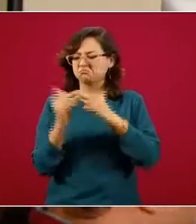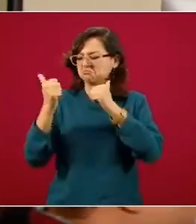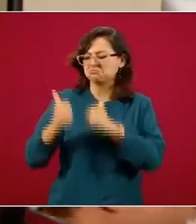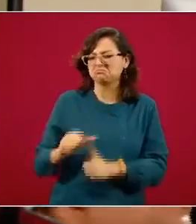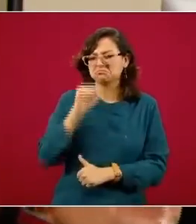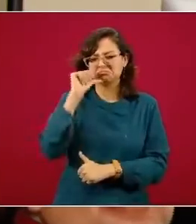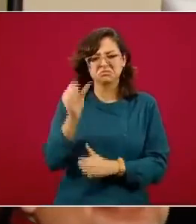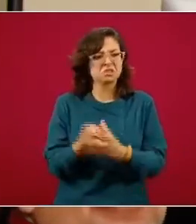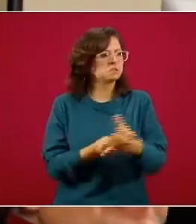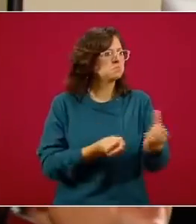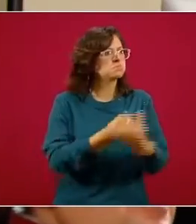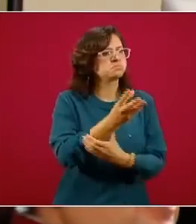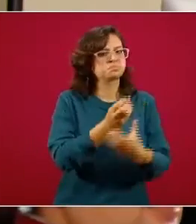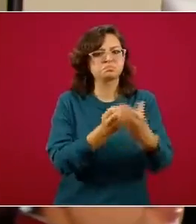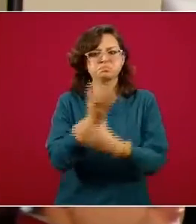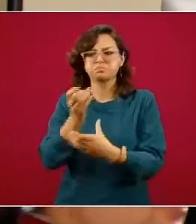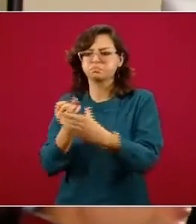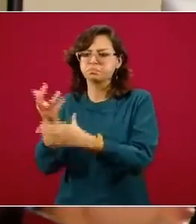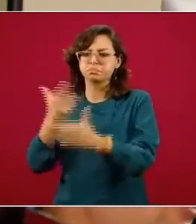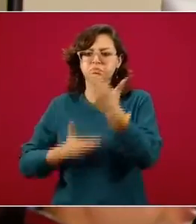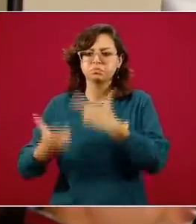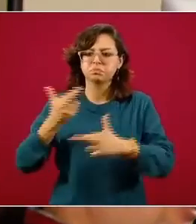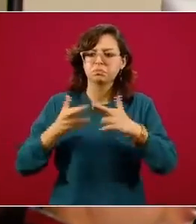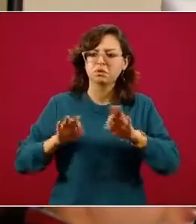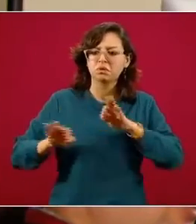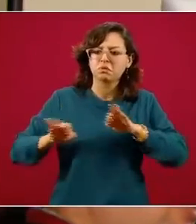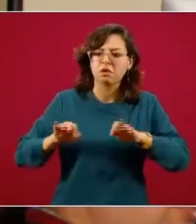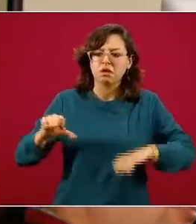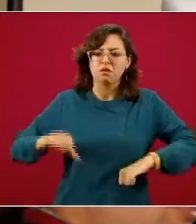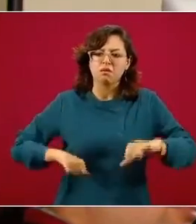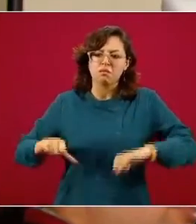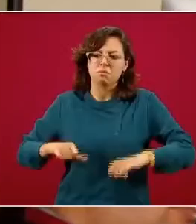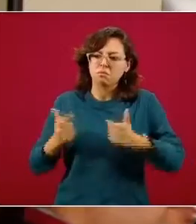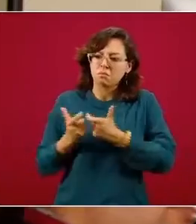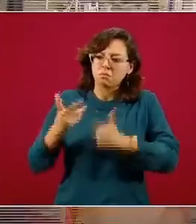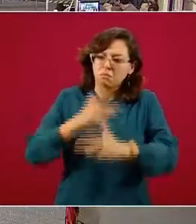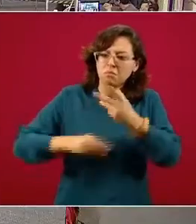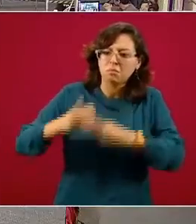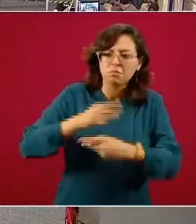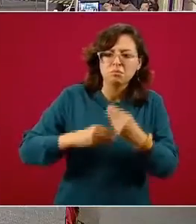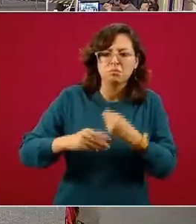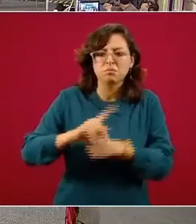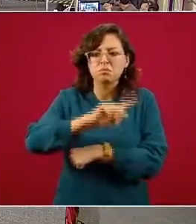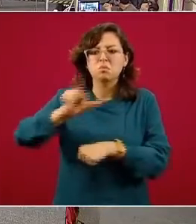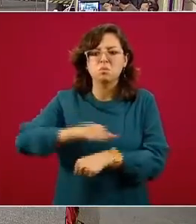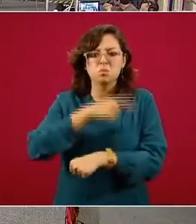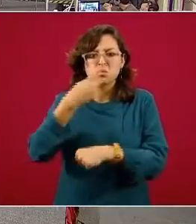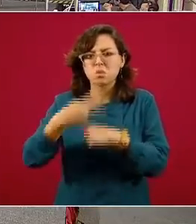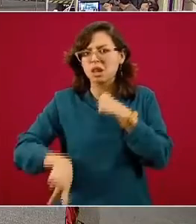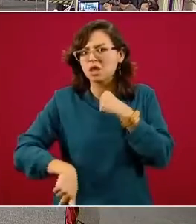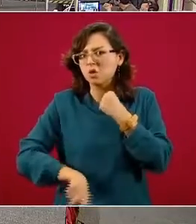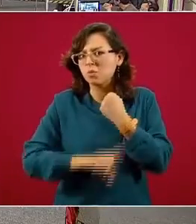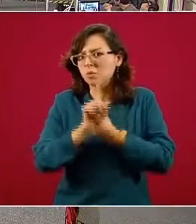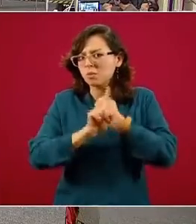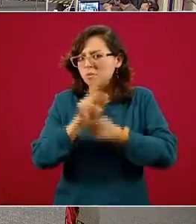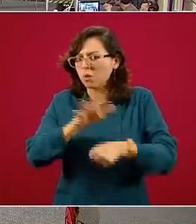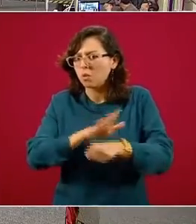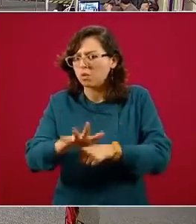y salieran a esta invitación a regresar al trabajo y reactivar la economía del país? Muchas gracias, Marta.